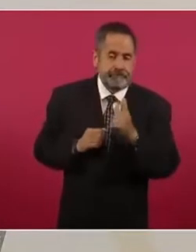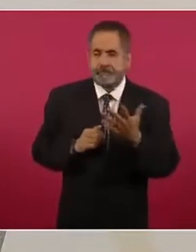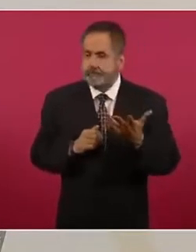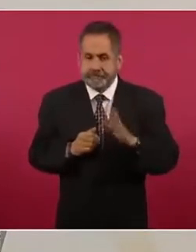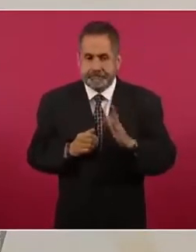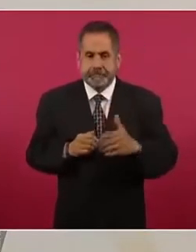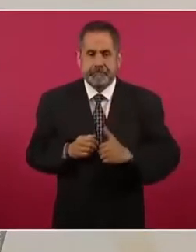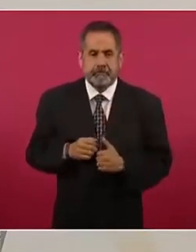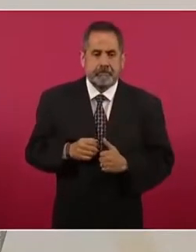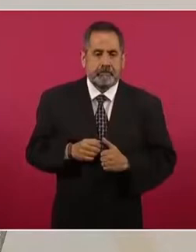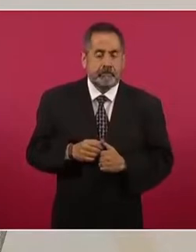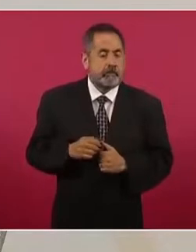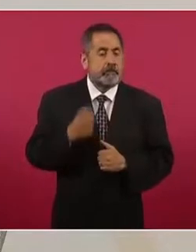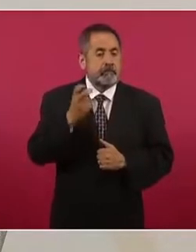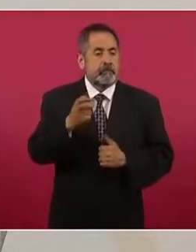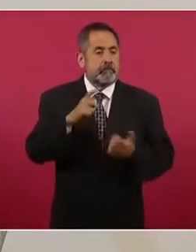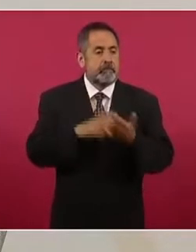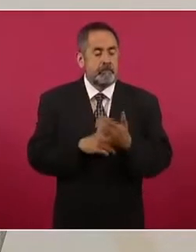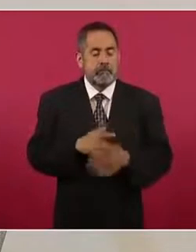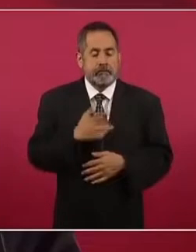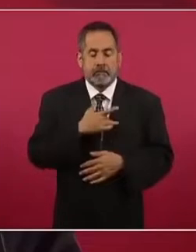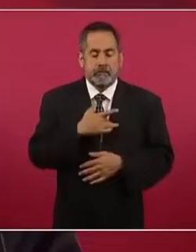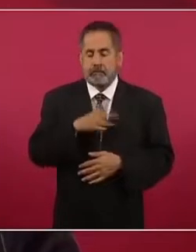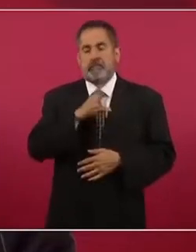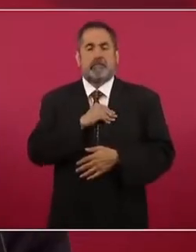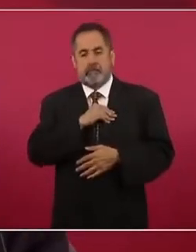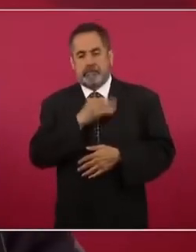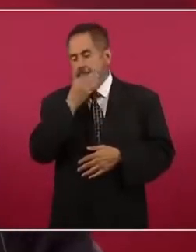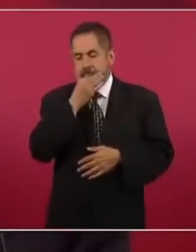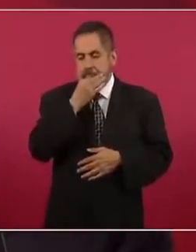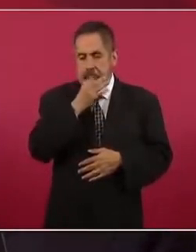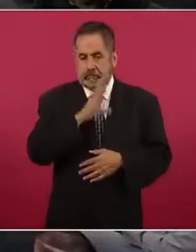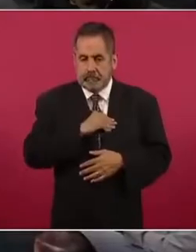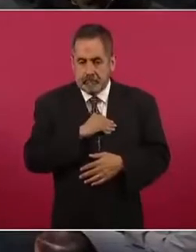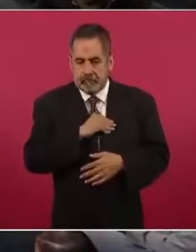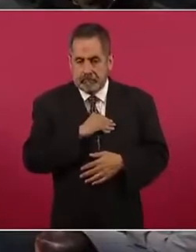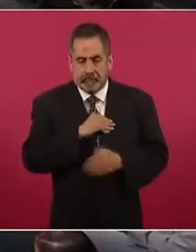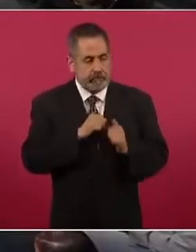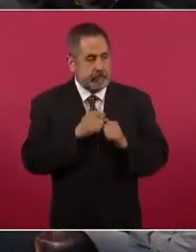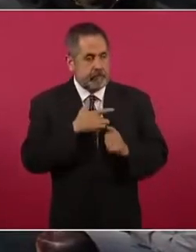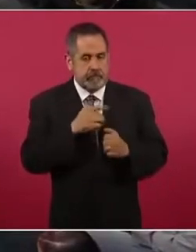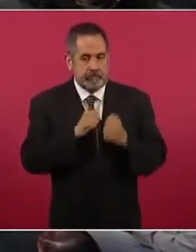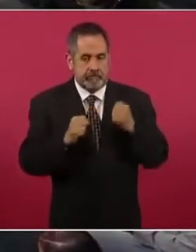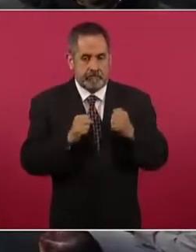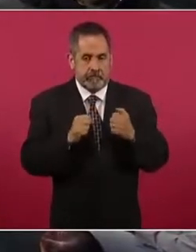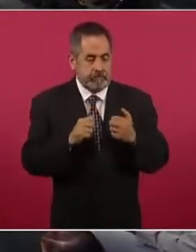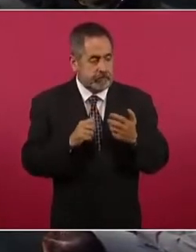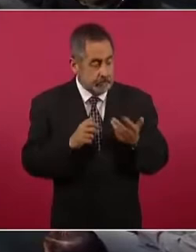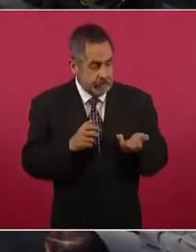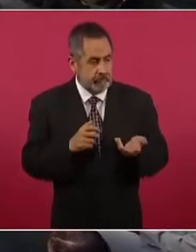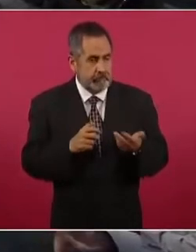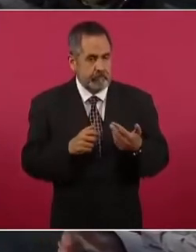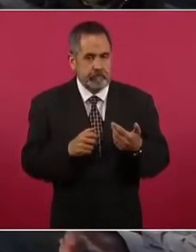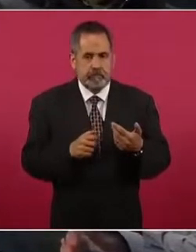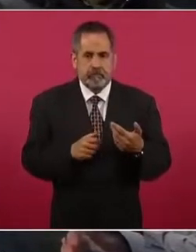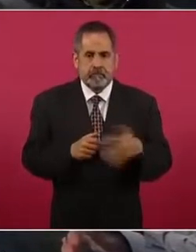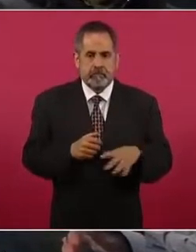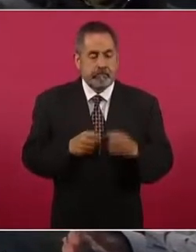Y por eso los infartos, que son una de las causas de